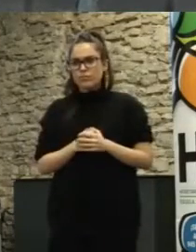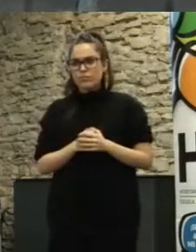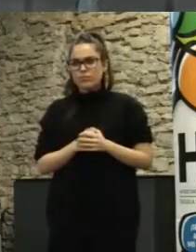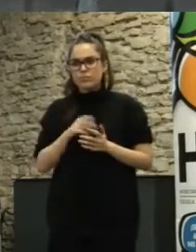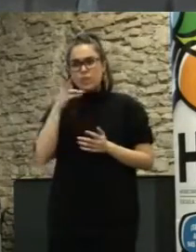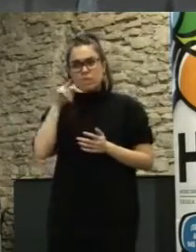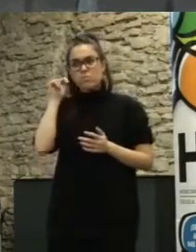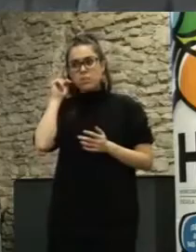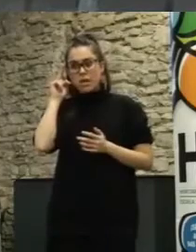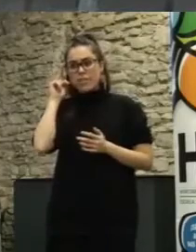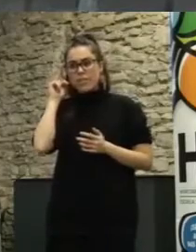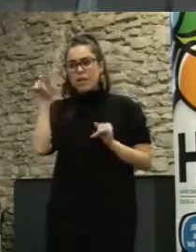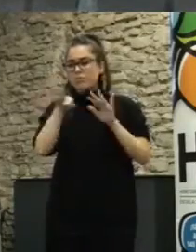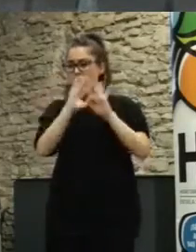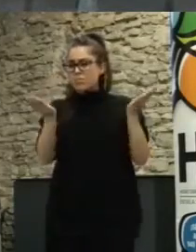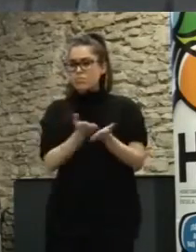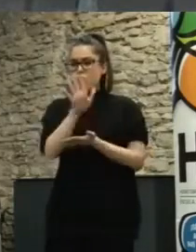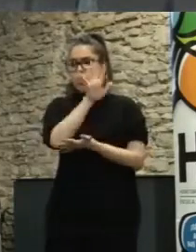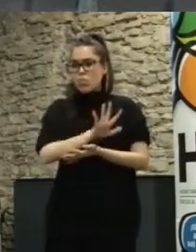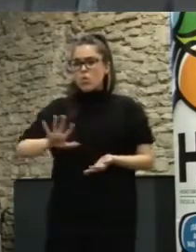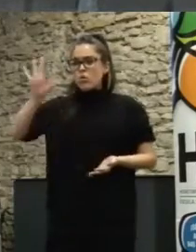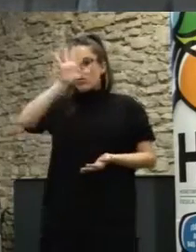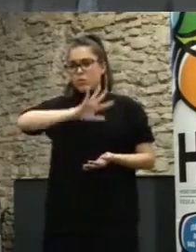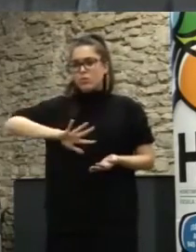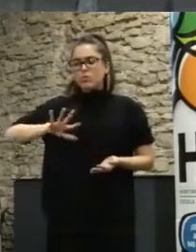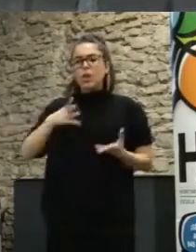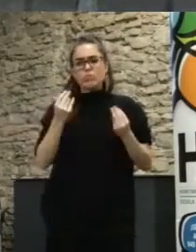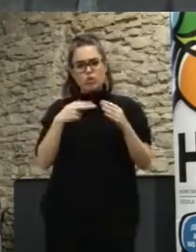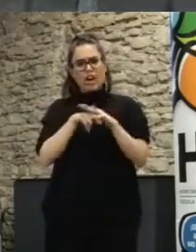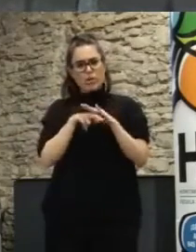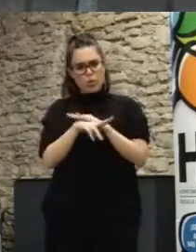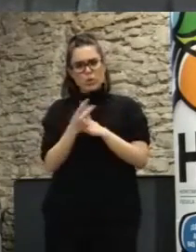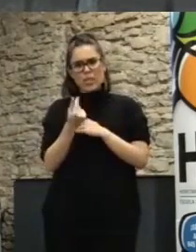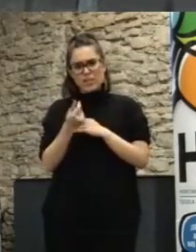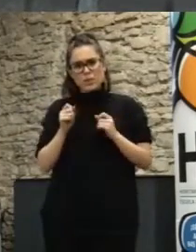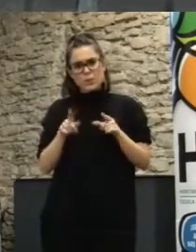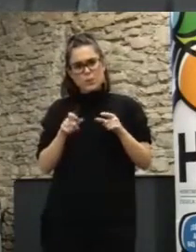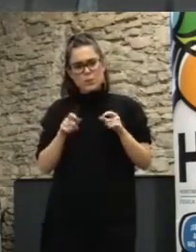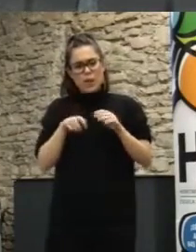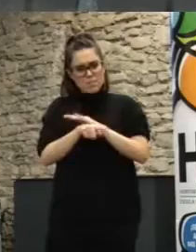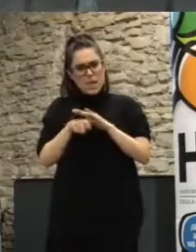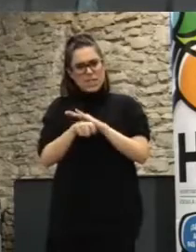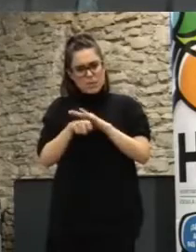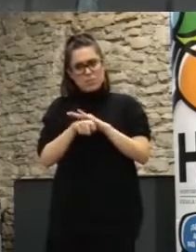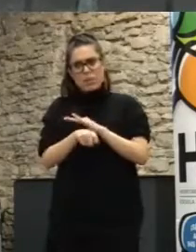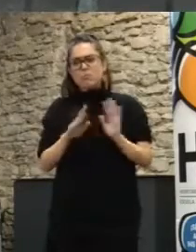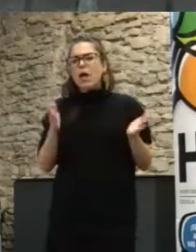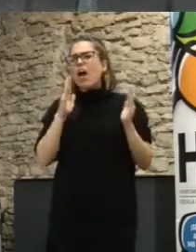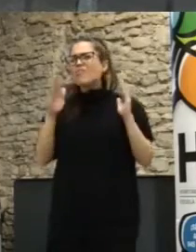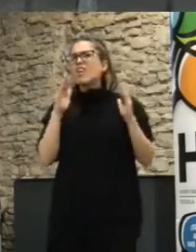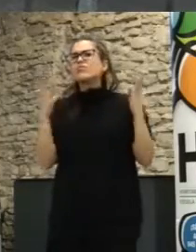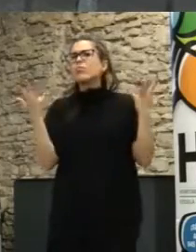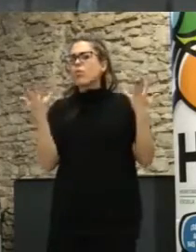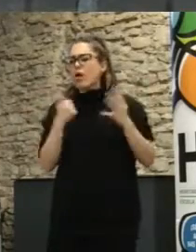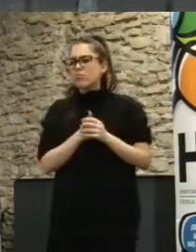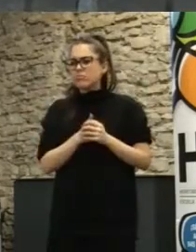se están dando a nivel mundial y en las que se están metiendo muchos recursos en qué fases se están centrando es decir yo creo que que